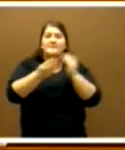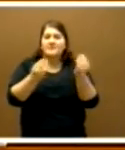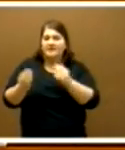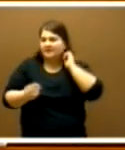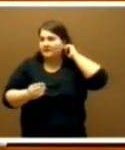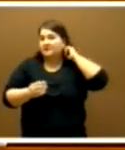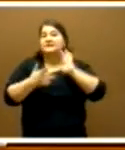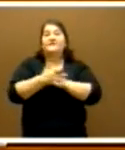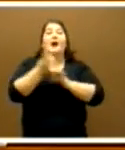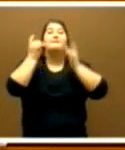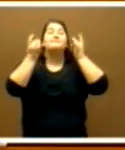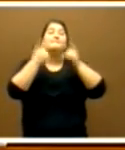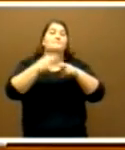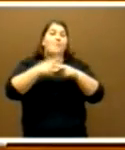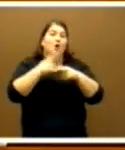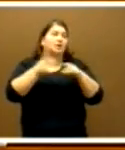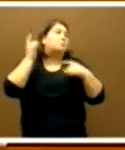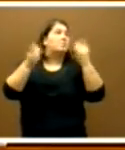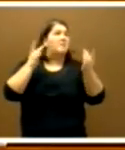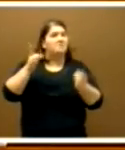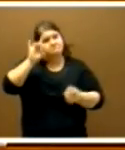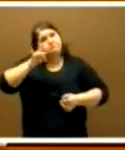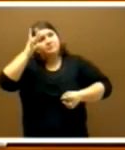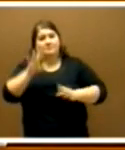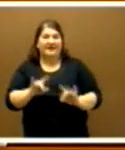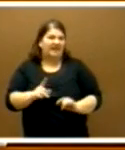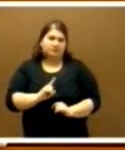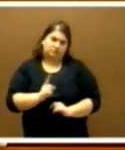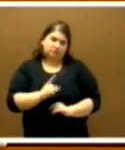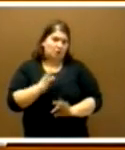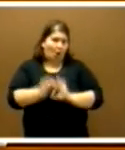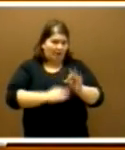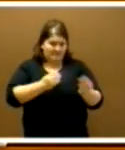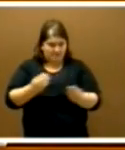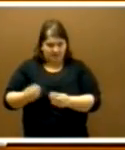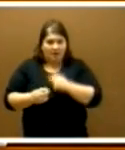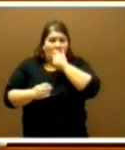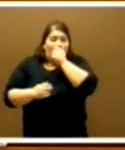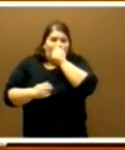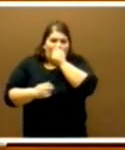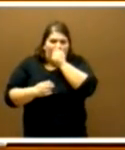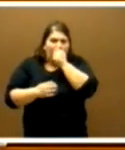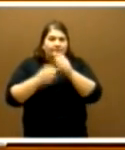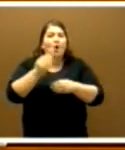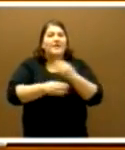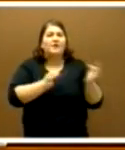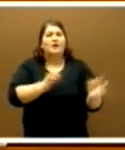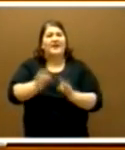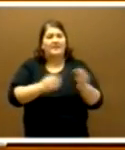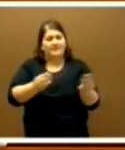política sin ton ni son. Está perfectamente diseñada y está perfectamente colocada en el sitio que tiene que estar.